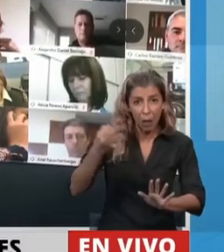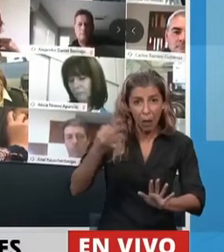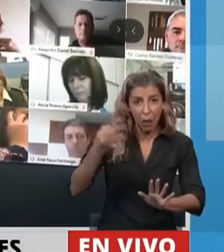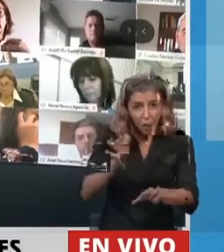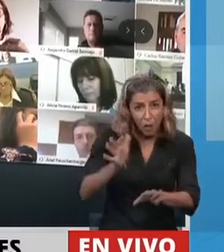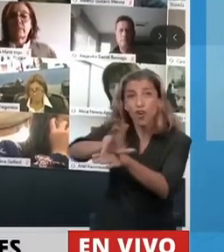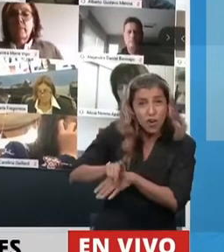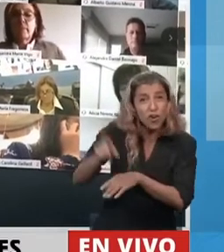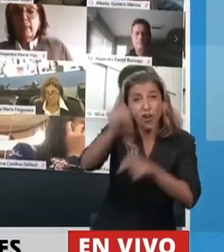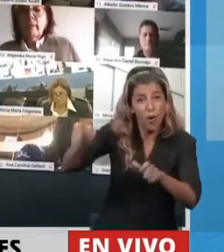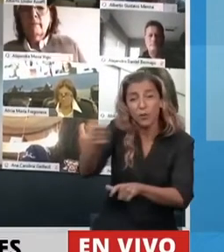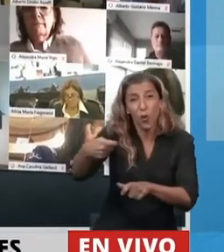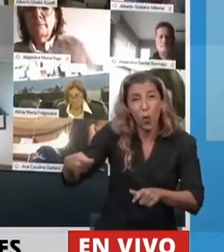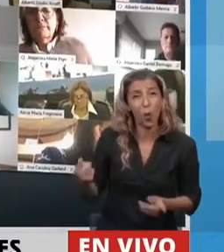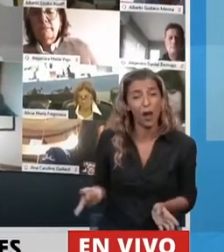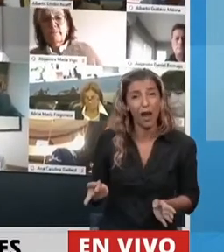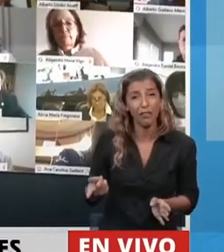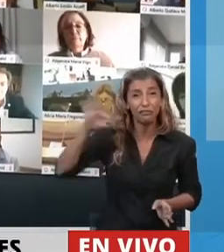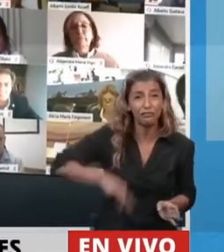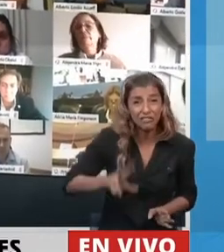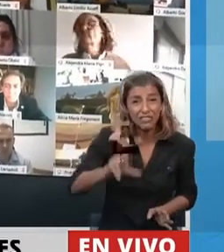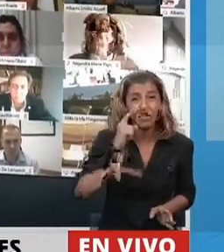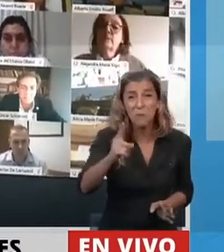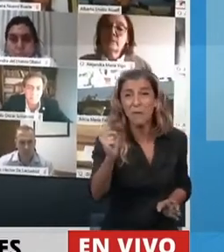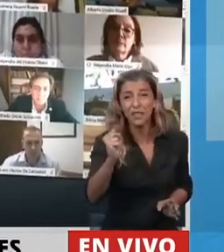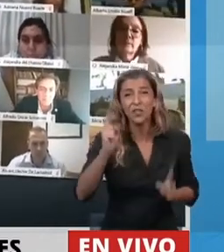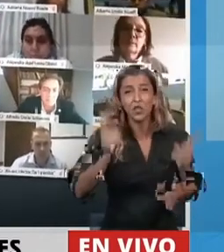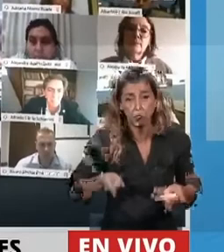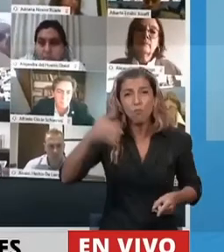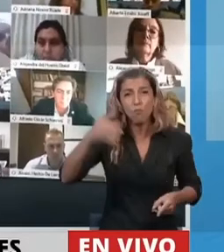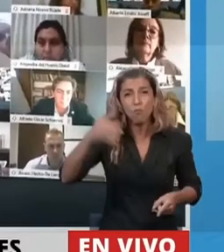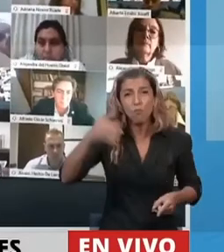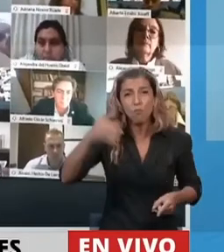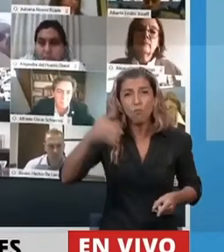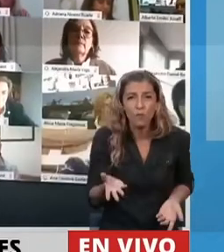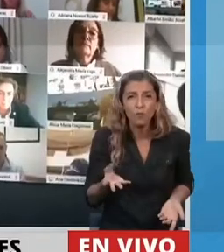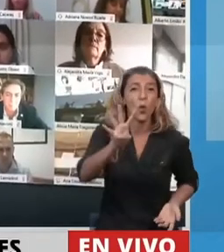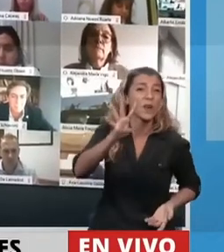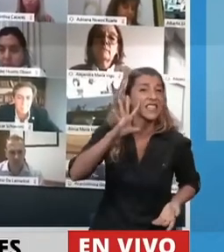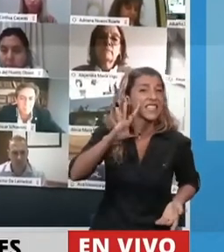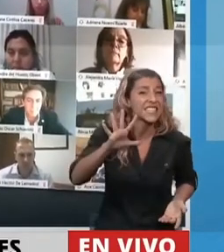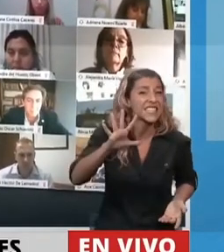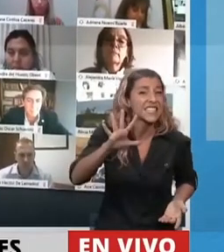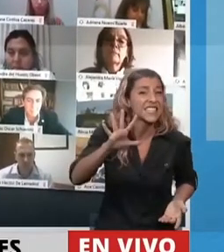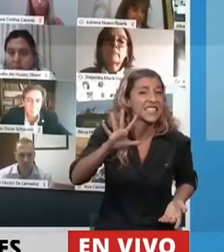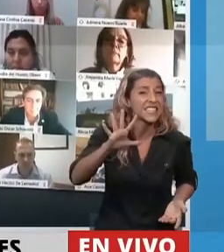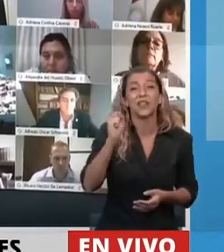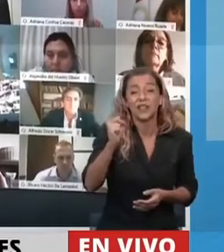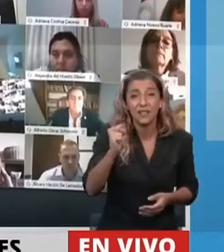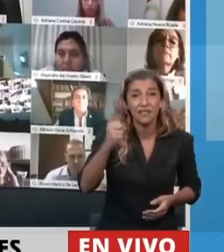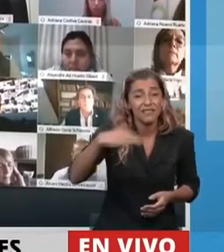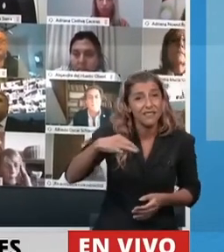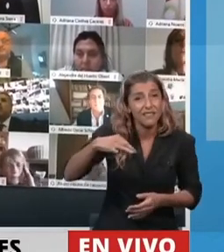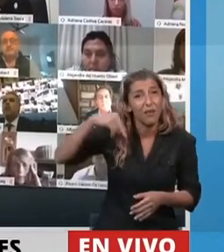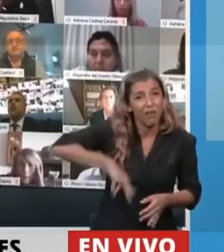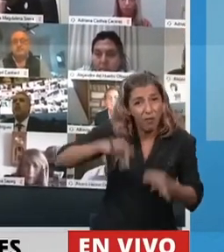trabajaron toda su vida y cobran 30 mil pesos y no alcanza porque son 45 mil pesos lo que debería cobrar como mínimo. Lo ha